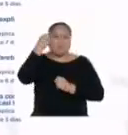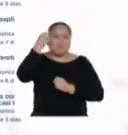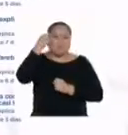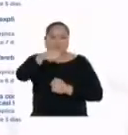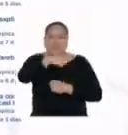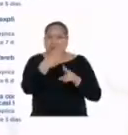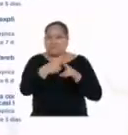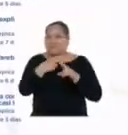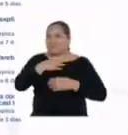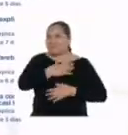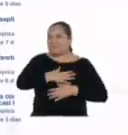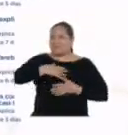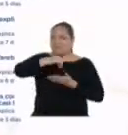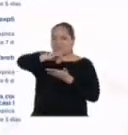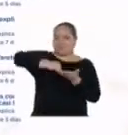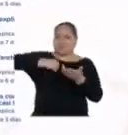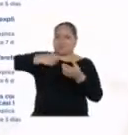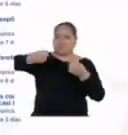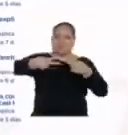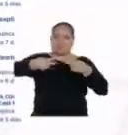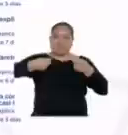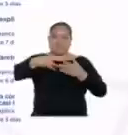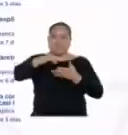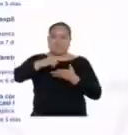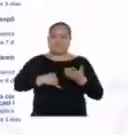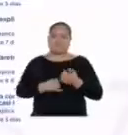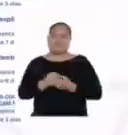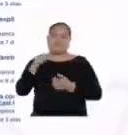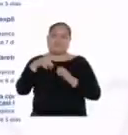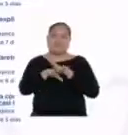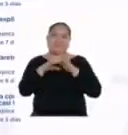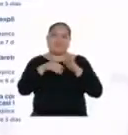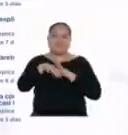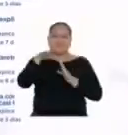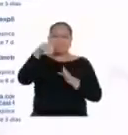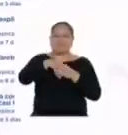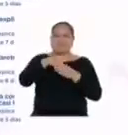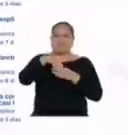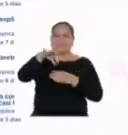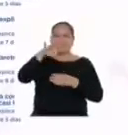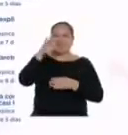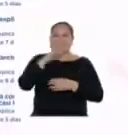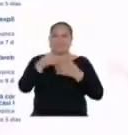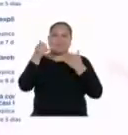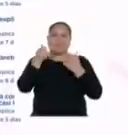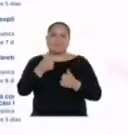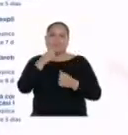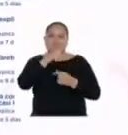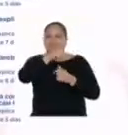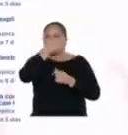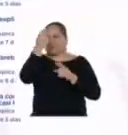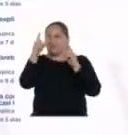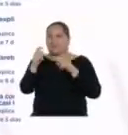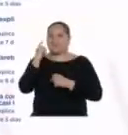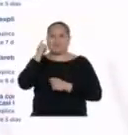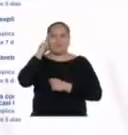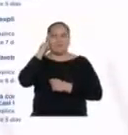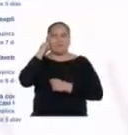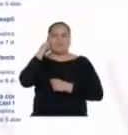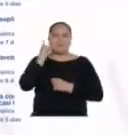algún nombre divertido, escriben en los comentarios y entrarán a la votación. Ahora, leamos la siguiente pregunta.